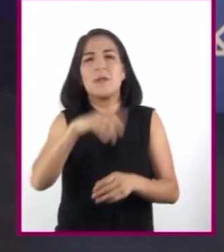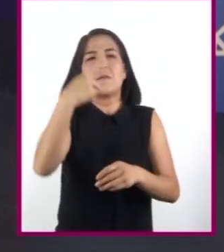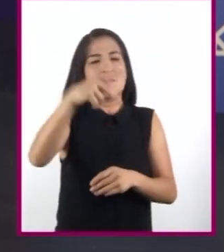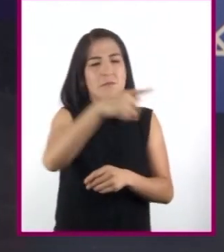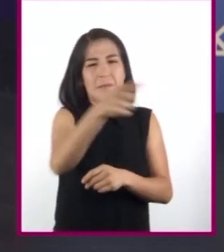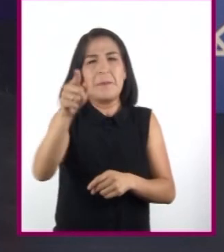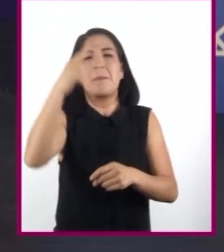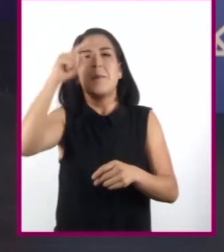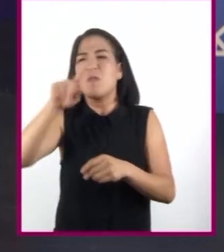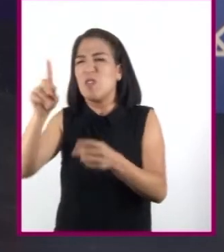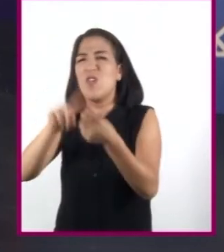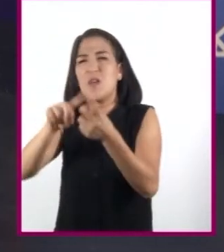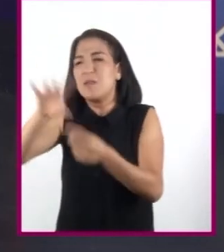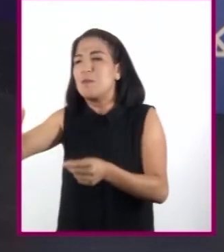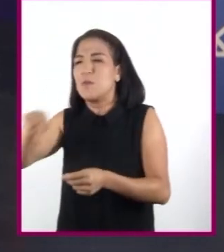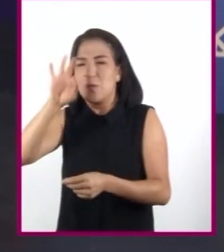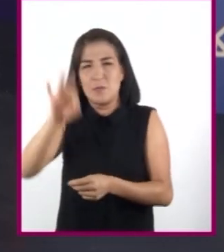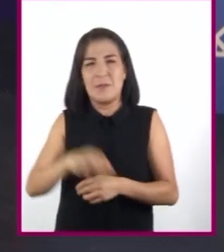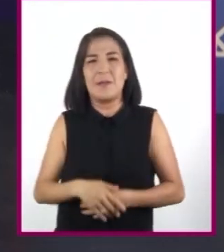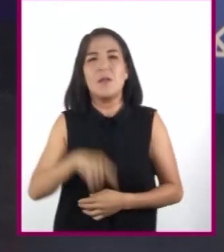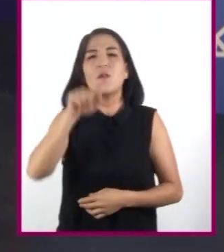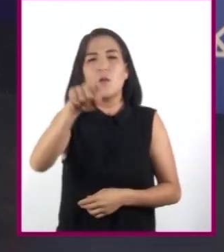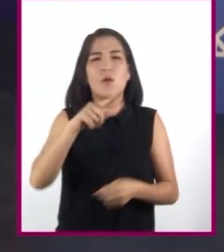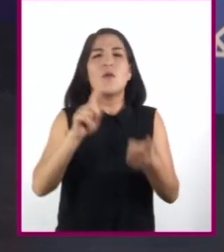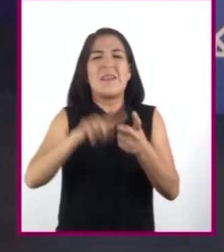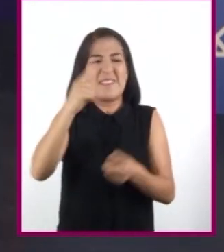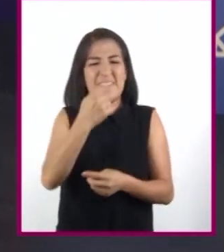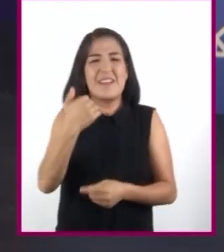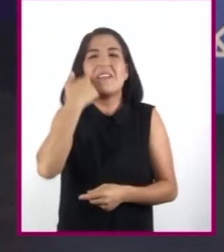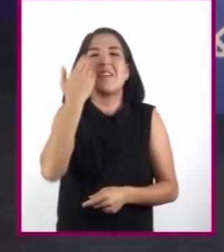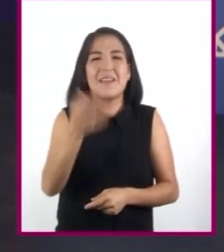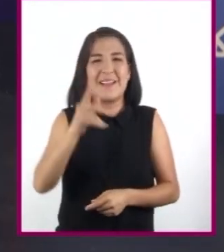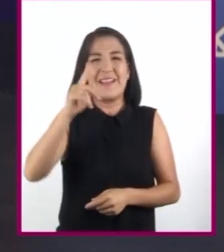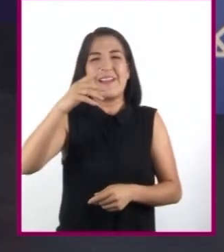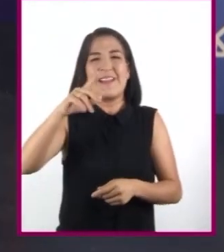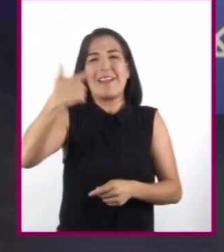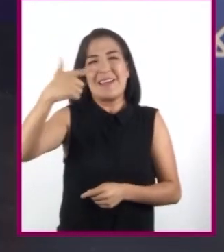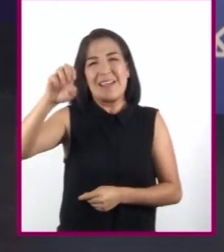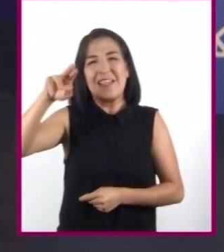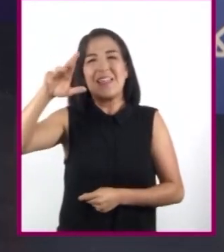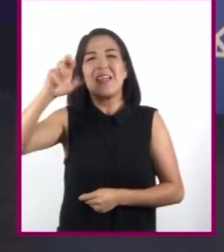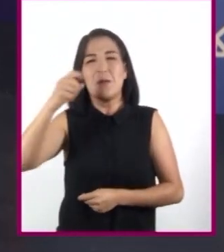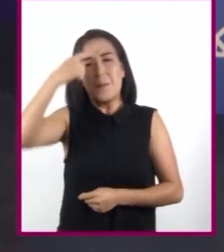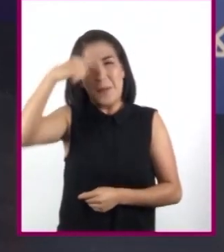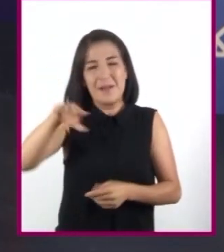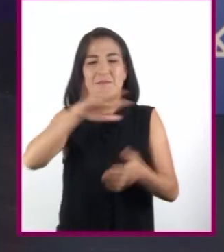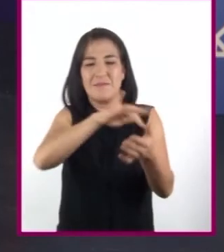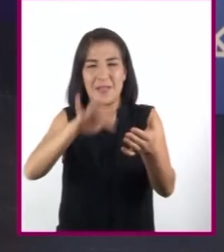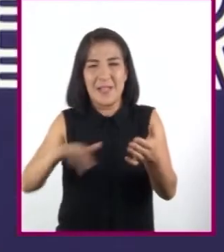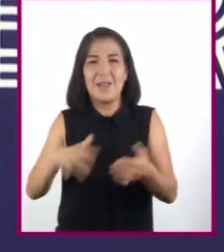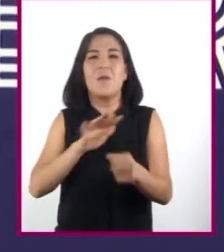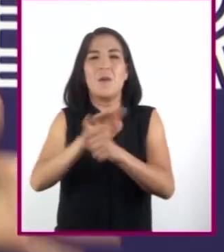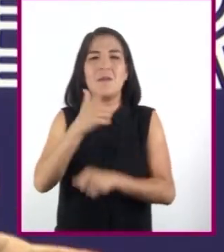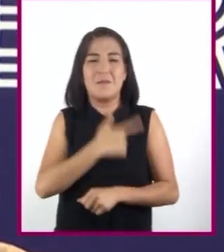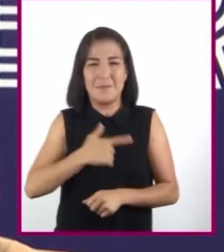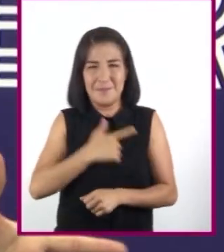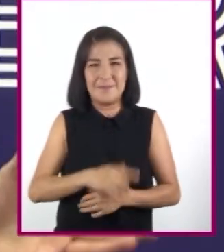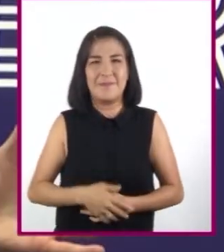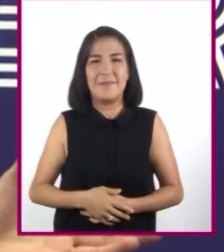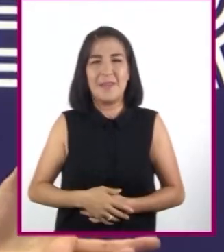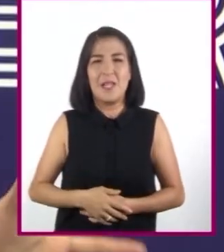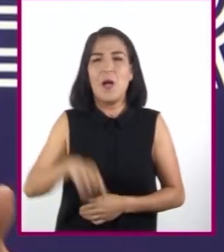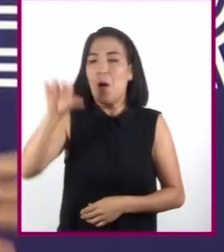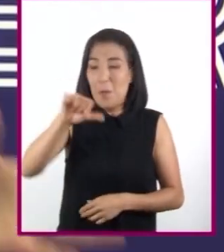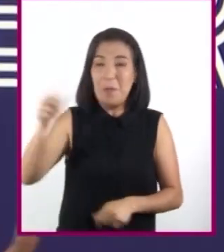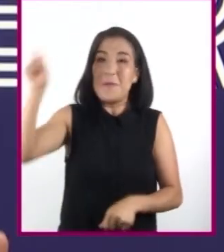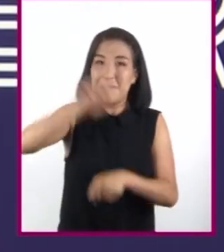de hoy. Para ello, deben tener claro qué tipo de subgénero les llamó más la atención y desean leer. Profe Erick, la